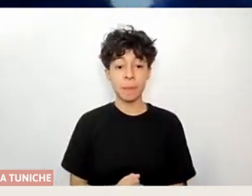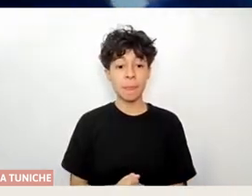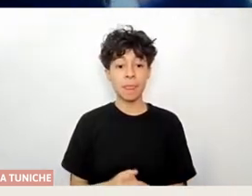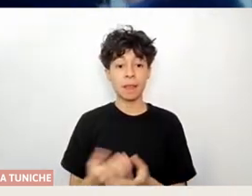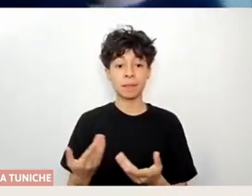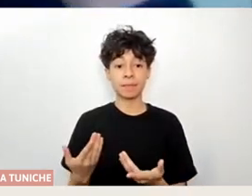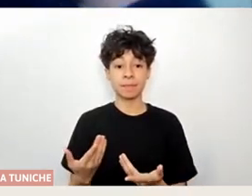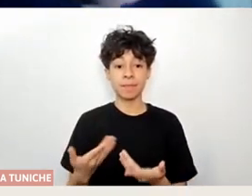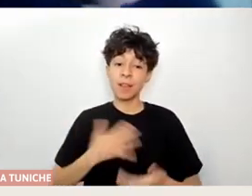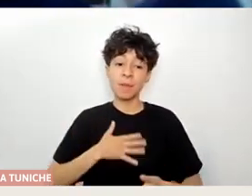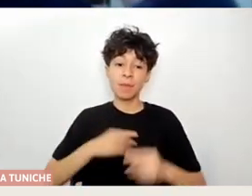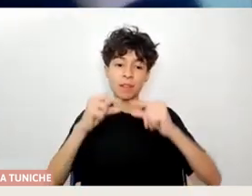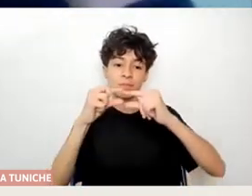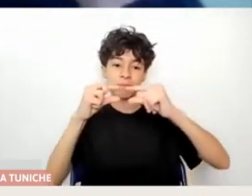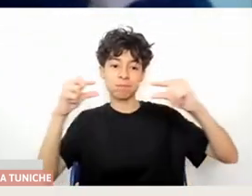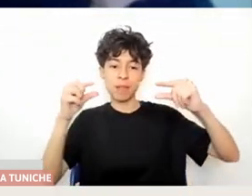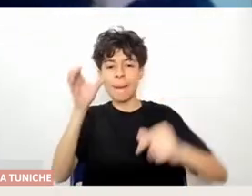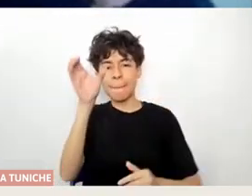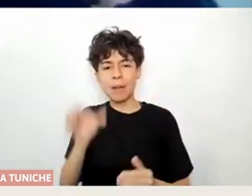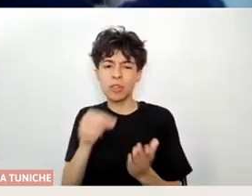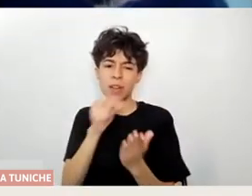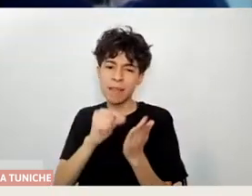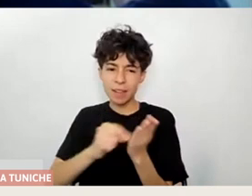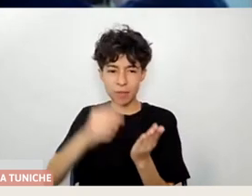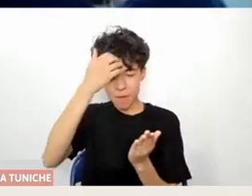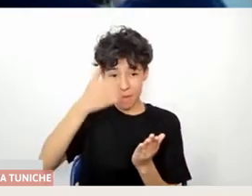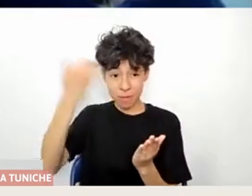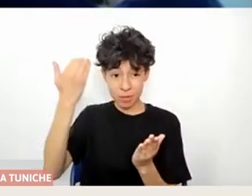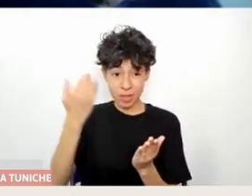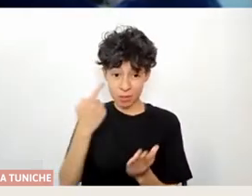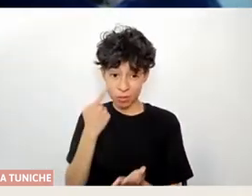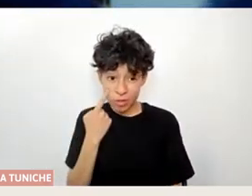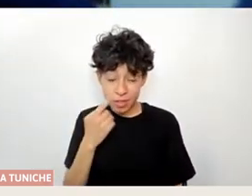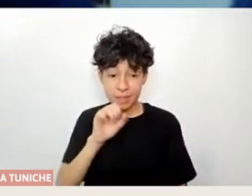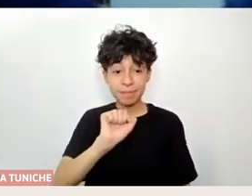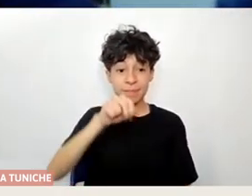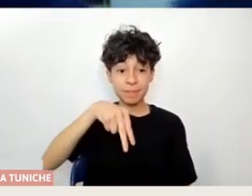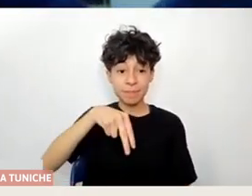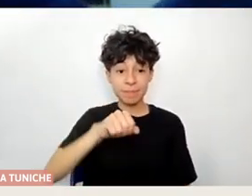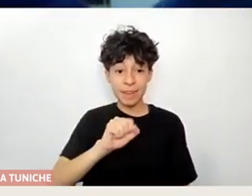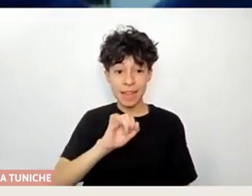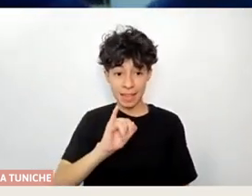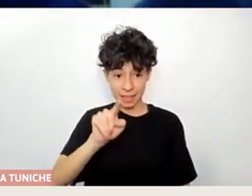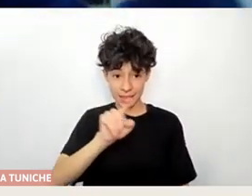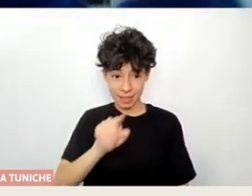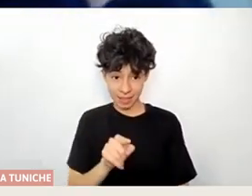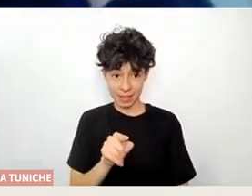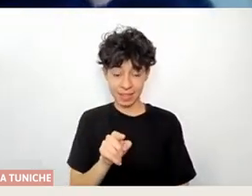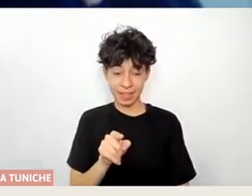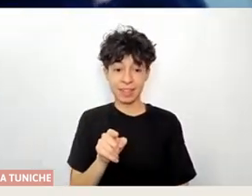de una escritora que se llama Anaís Nin, seguramente alguno de ustedes conoce, que me parece que es muy elocuente